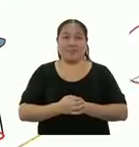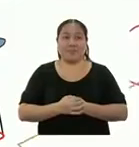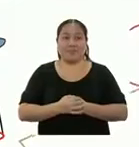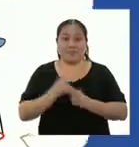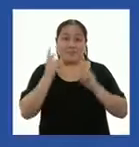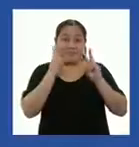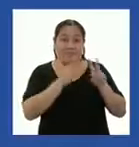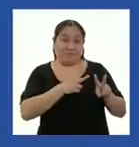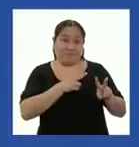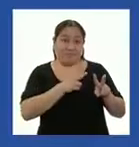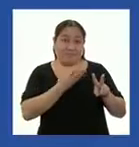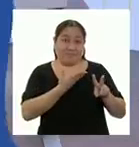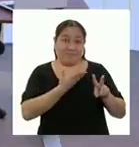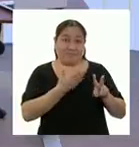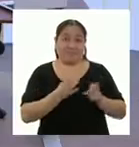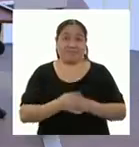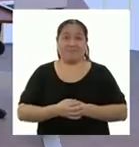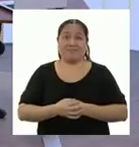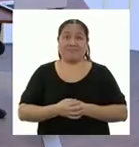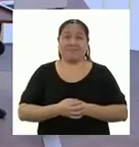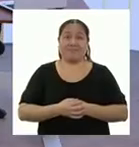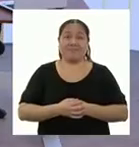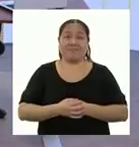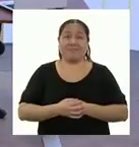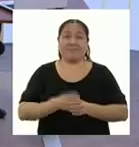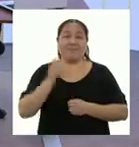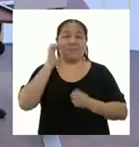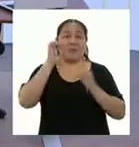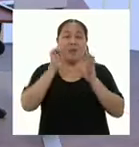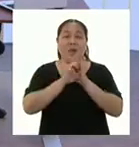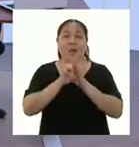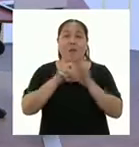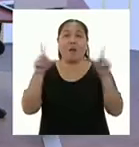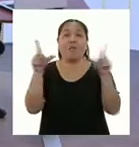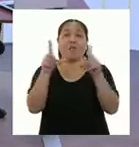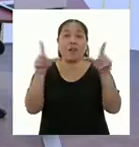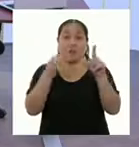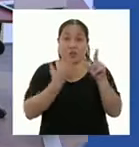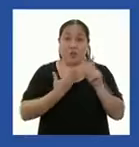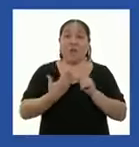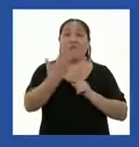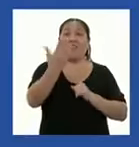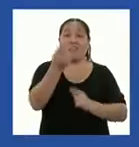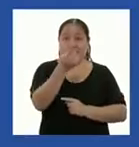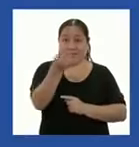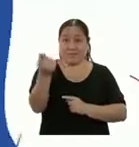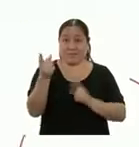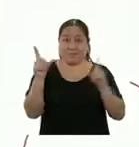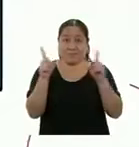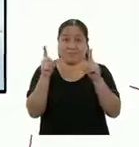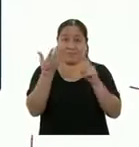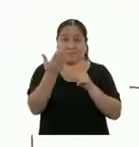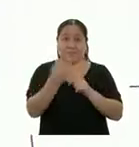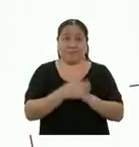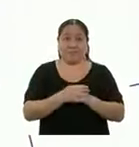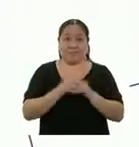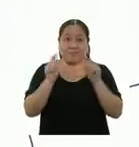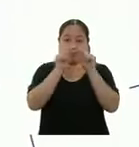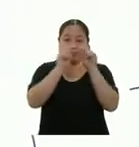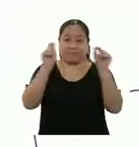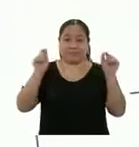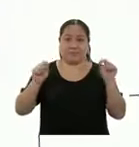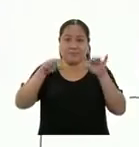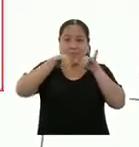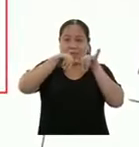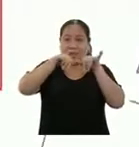¿Vieron? Tomemos como ejemplo la pantalla del televisor que tienen enfrente en este momento. La longitud de su